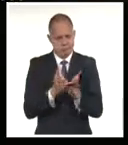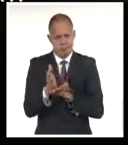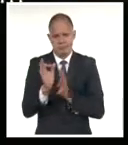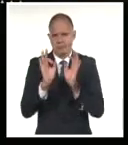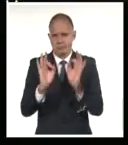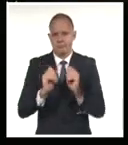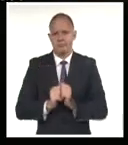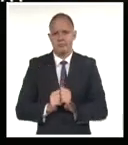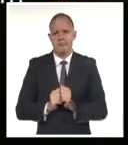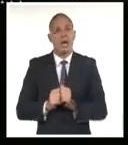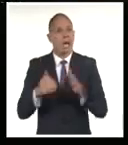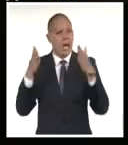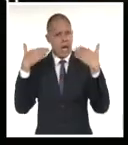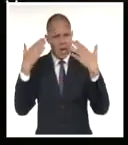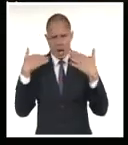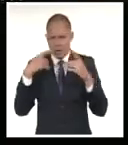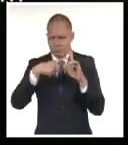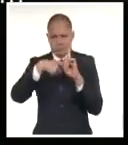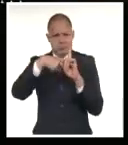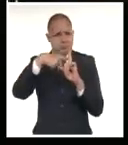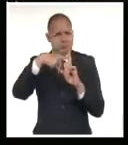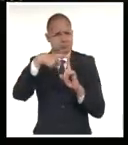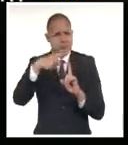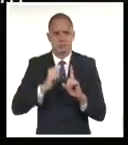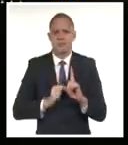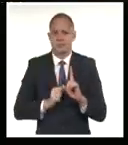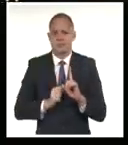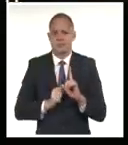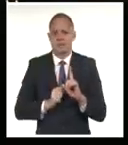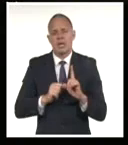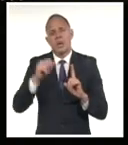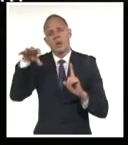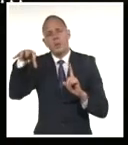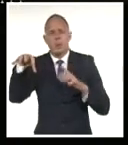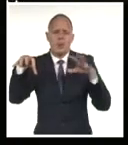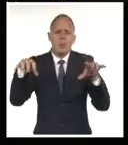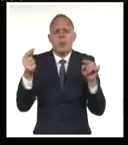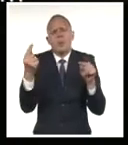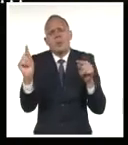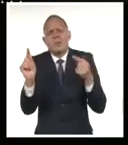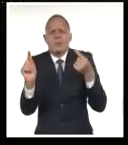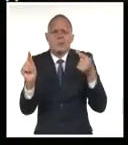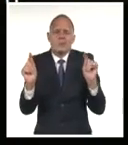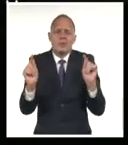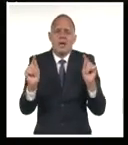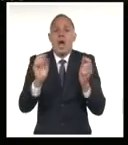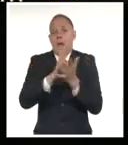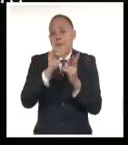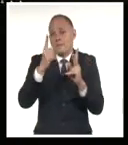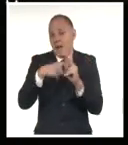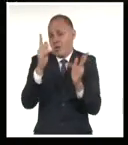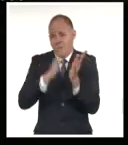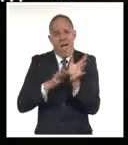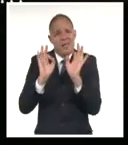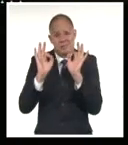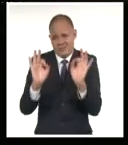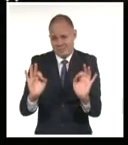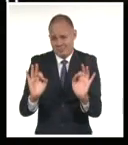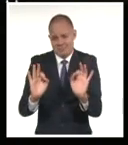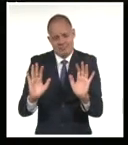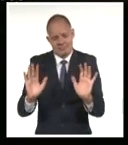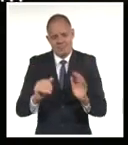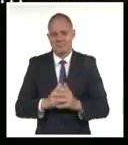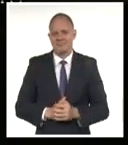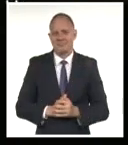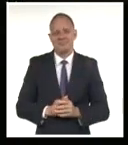seguiremos con calor, altas temperaturas y algún que otro chubasco, lluvia, como es normal en esta época del año en horas de la tarde.